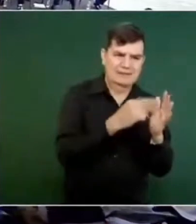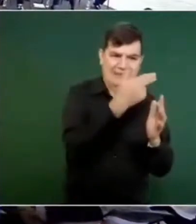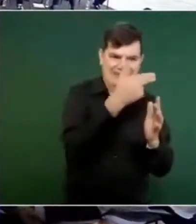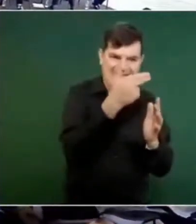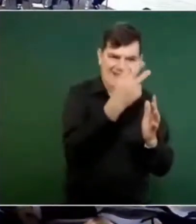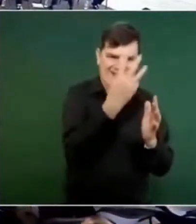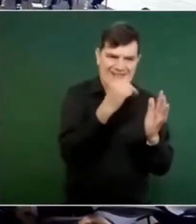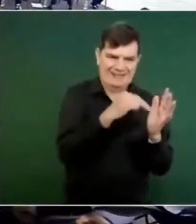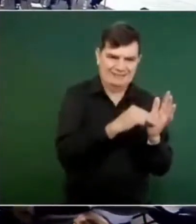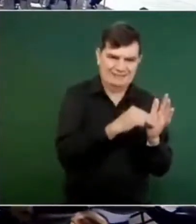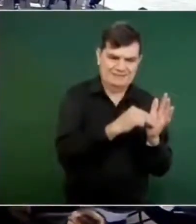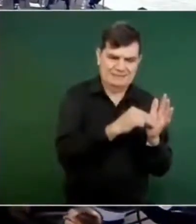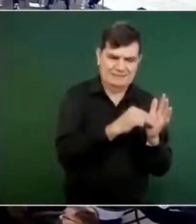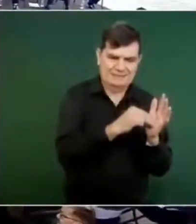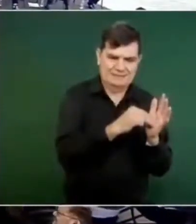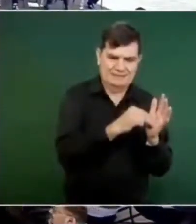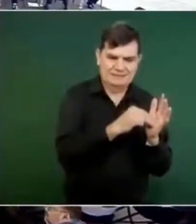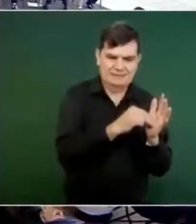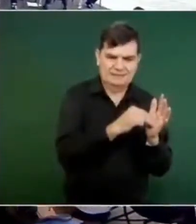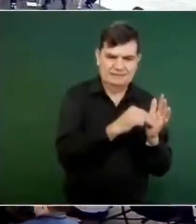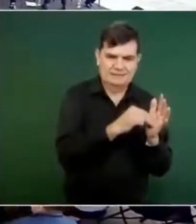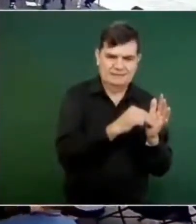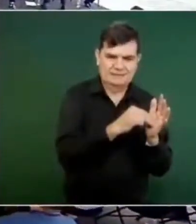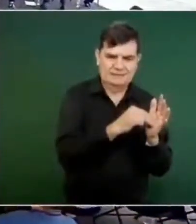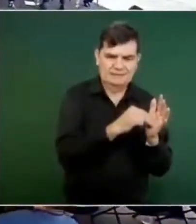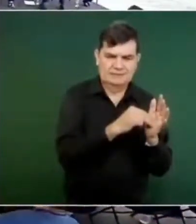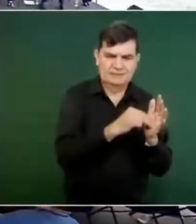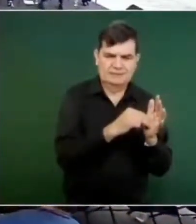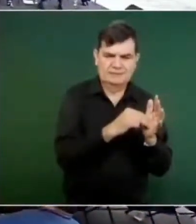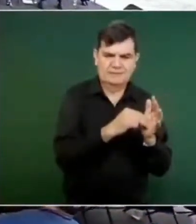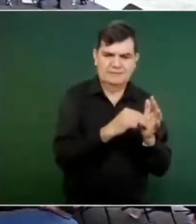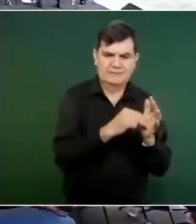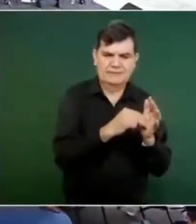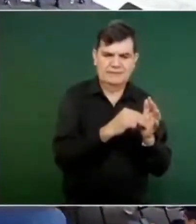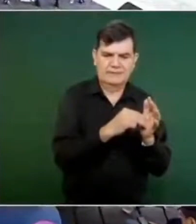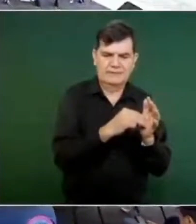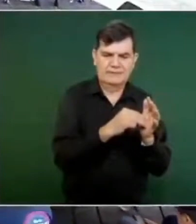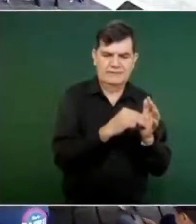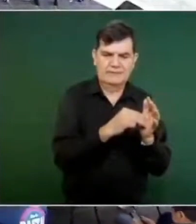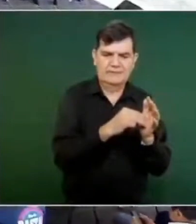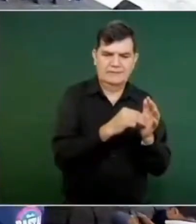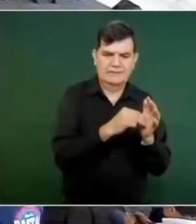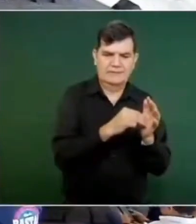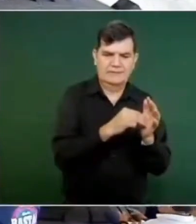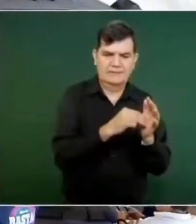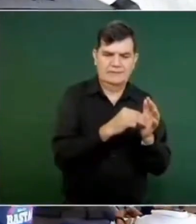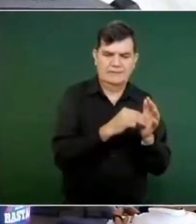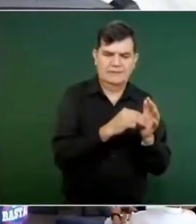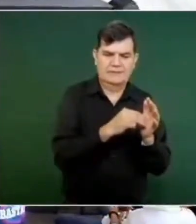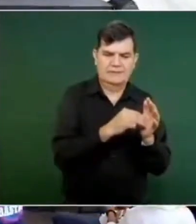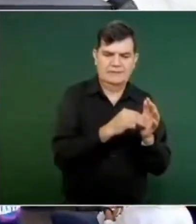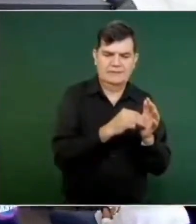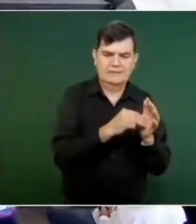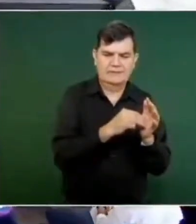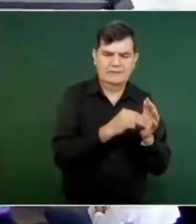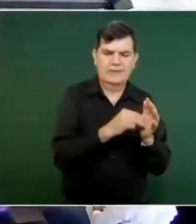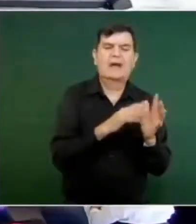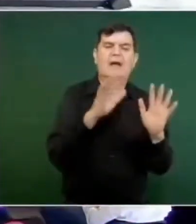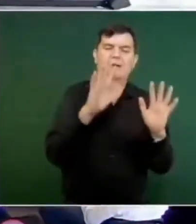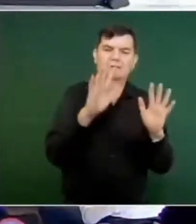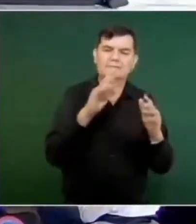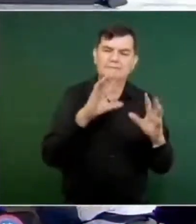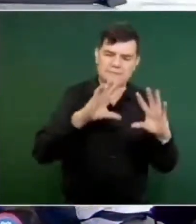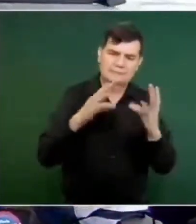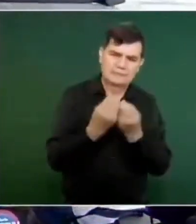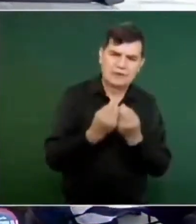373. ¿300? 373. 373 según INEGI. Ah, en